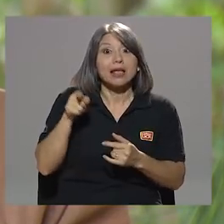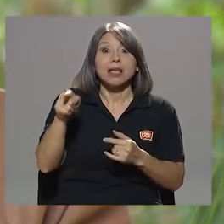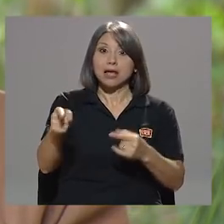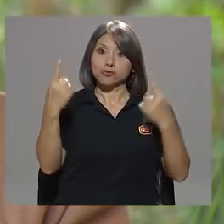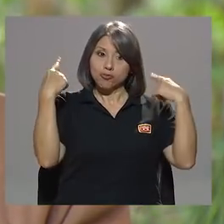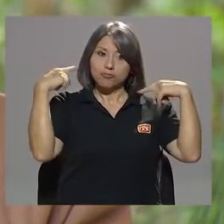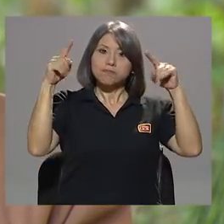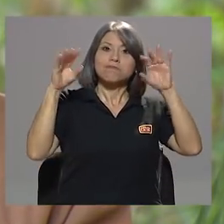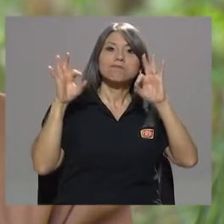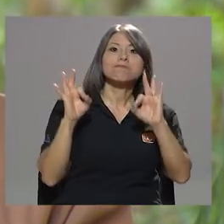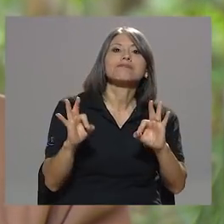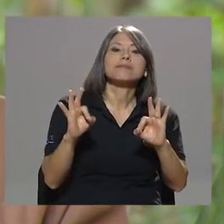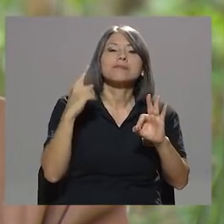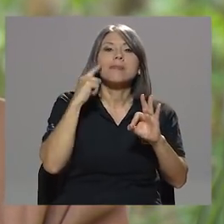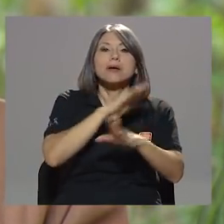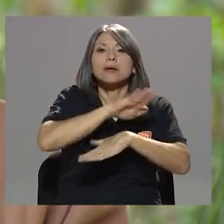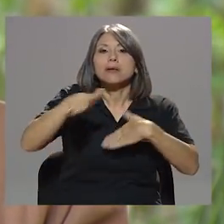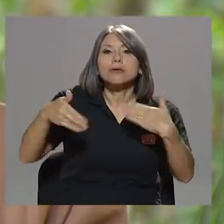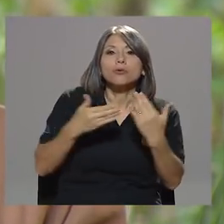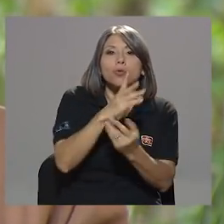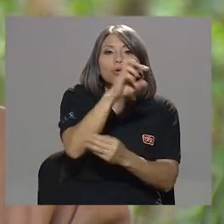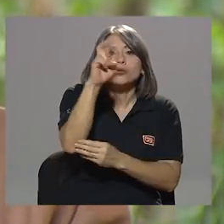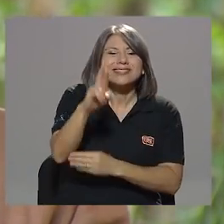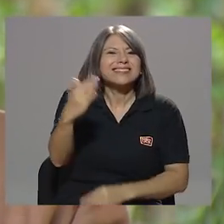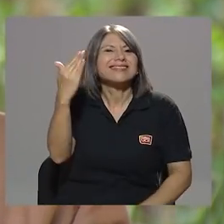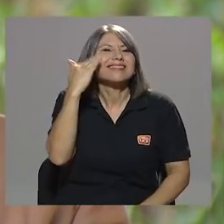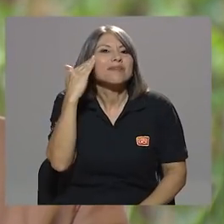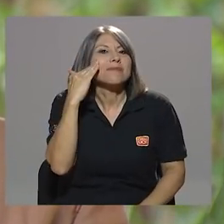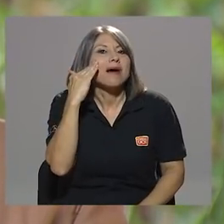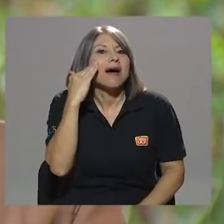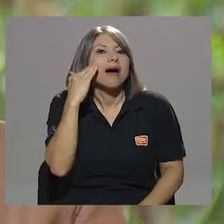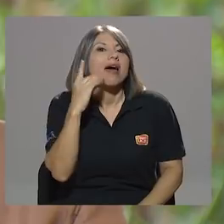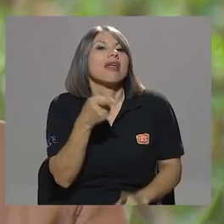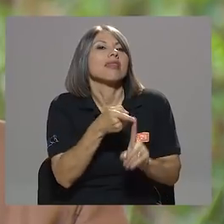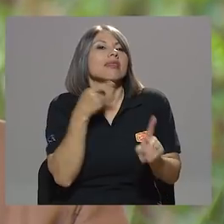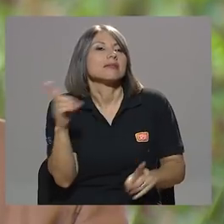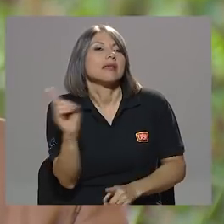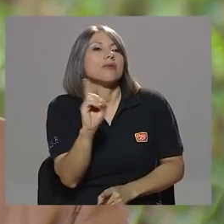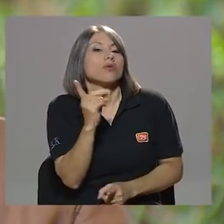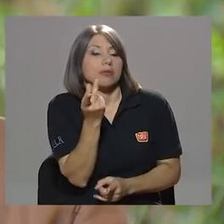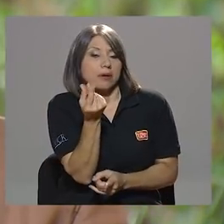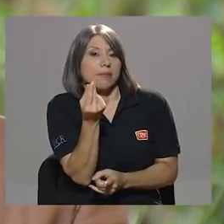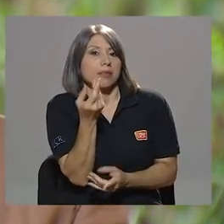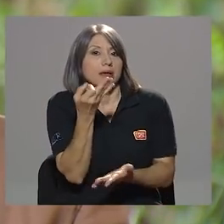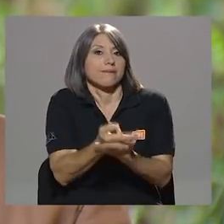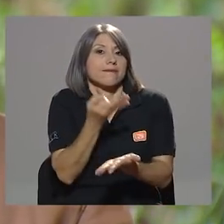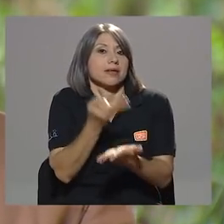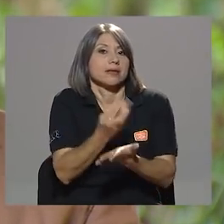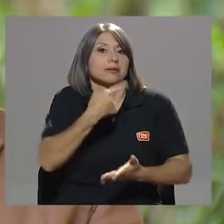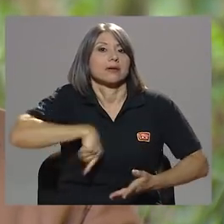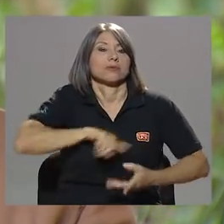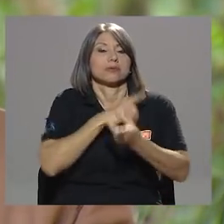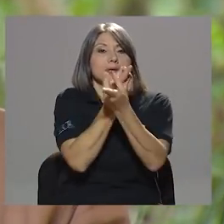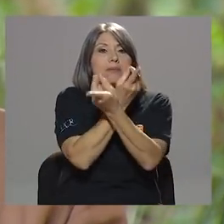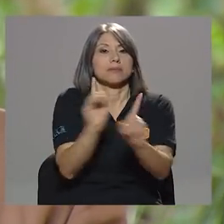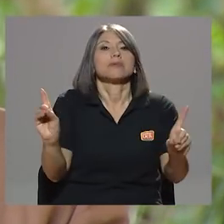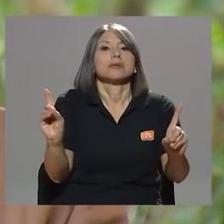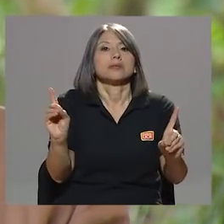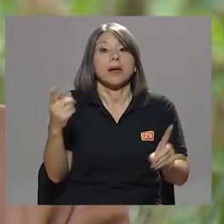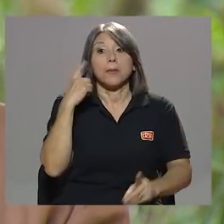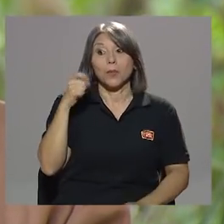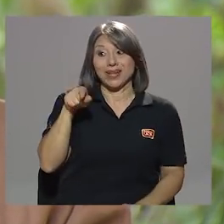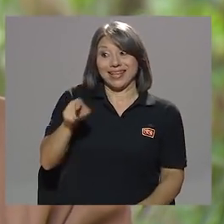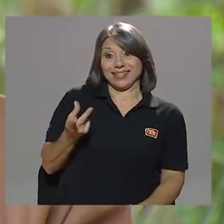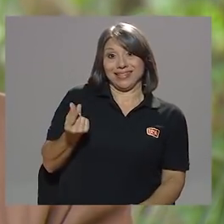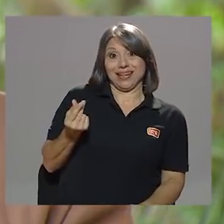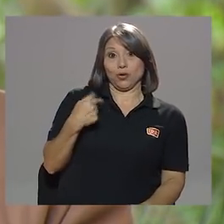puerto para que todo Costa Rica sepa de dónde viene la plata que financia nuestra democracia ya que esos recursos económicos